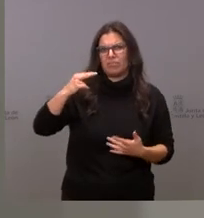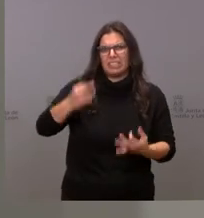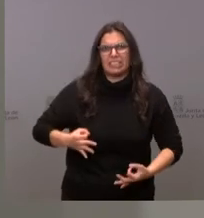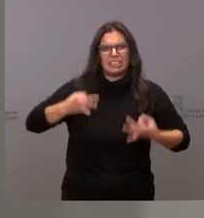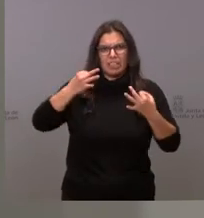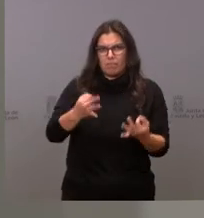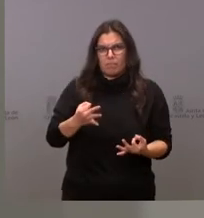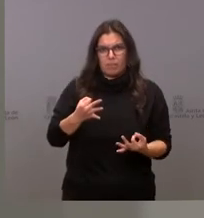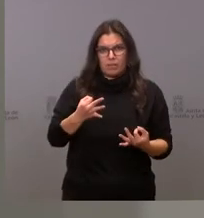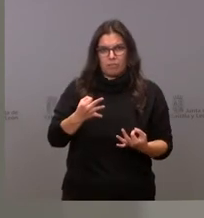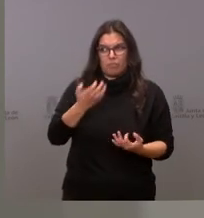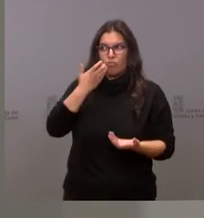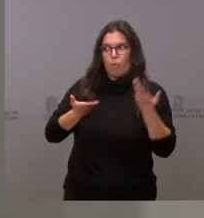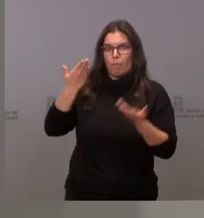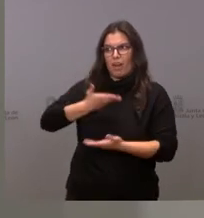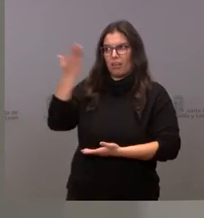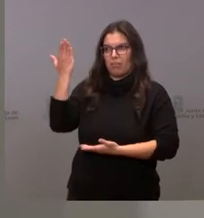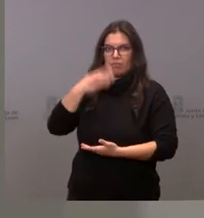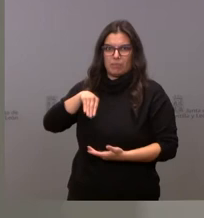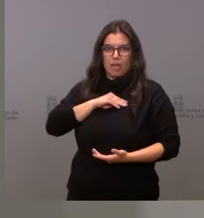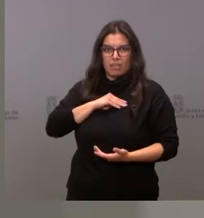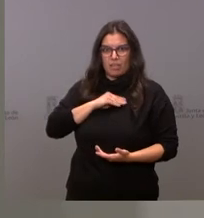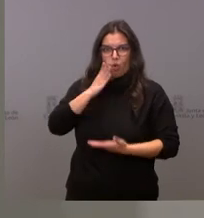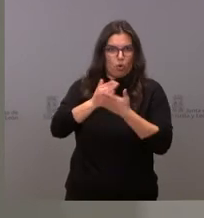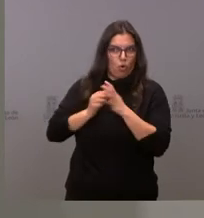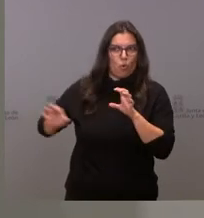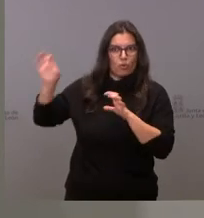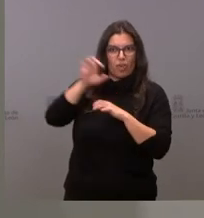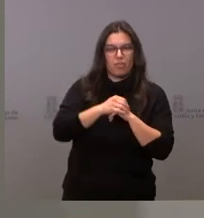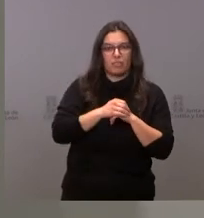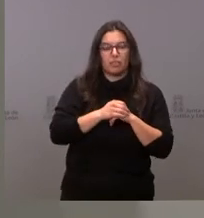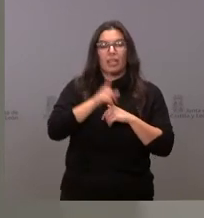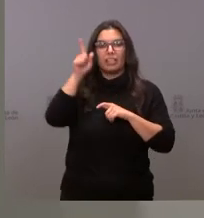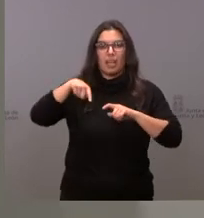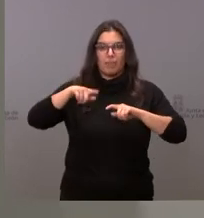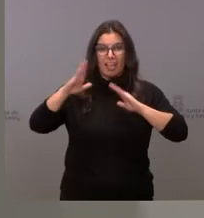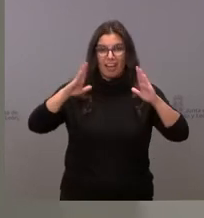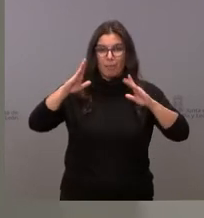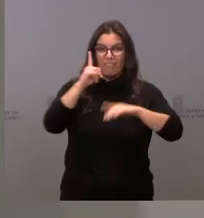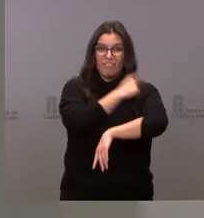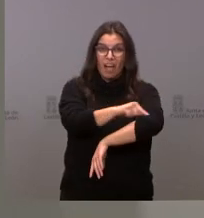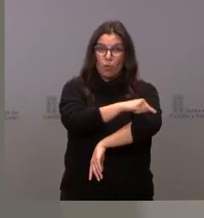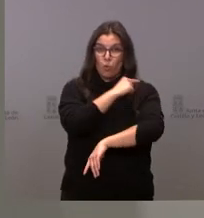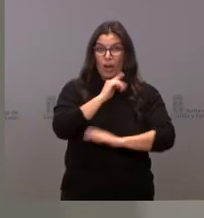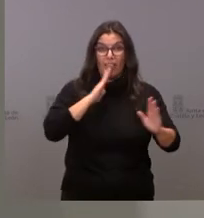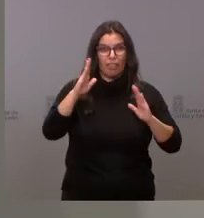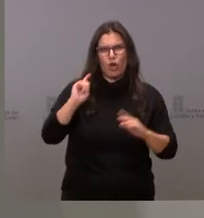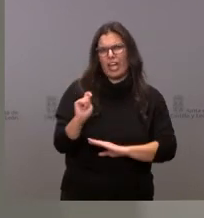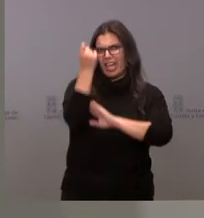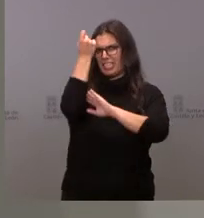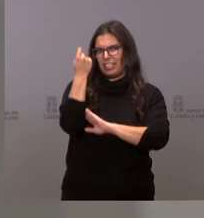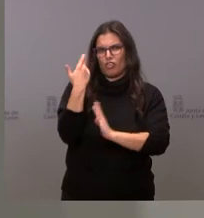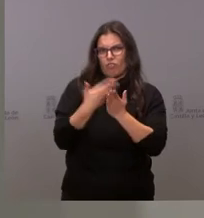nación en las comunidades autónomas una campaña de vacunación que ha sido un éxito